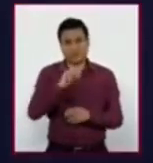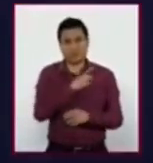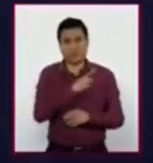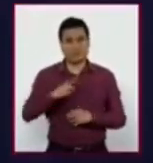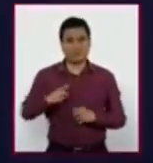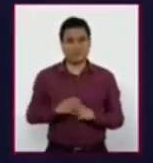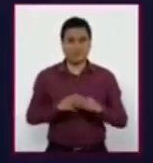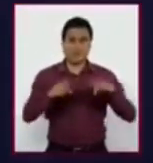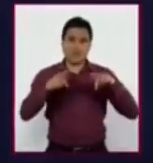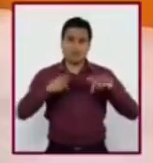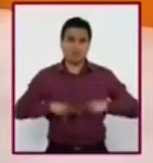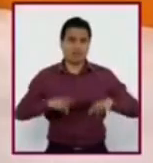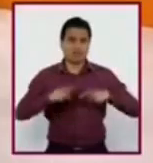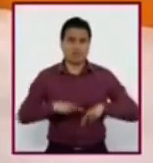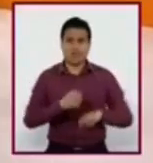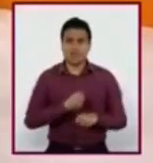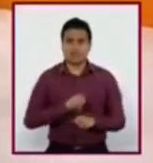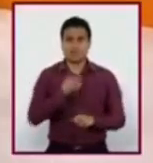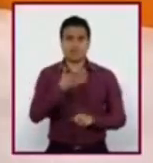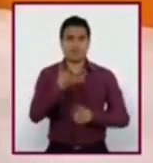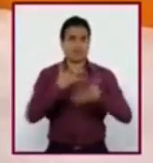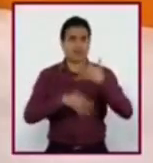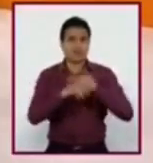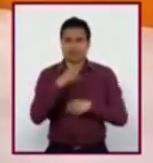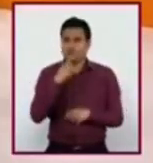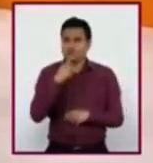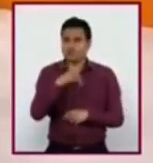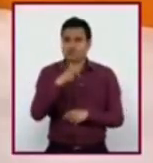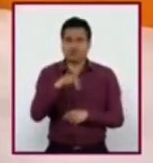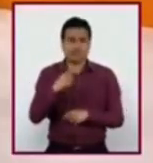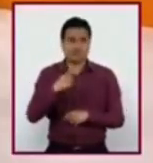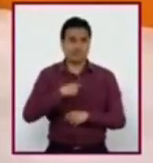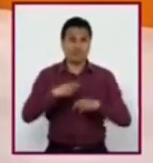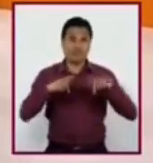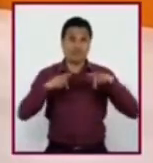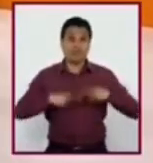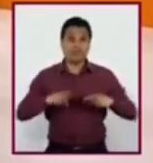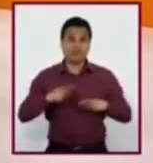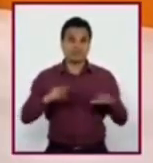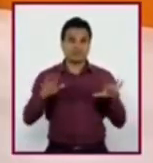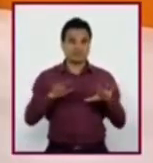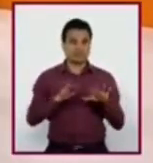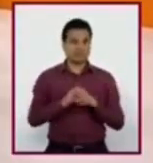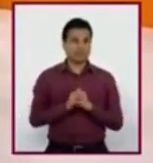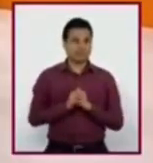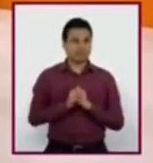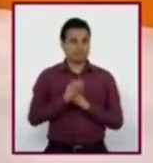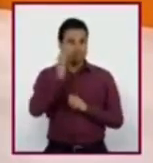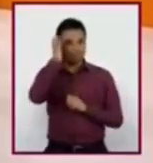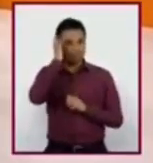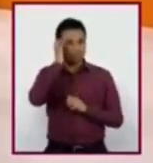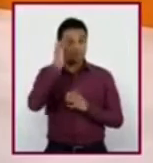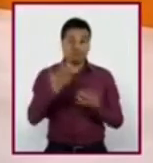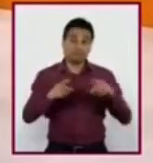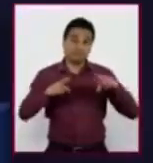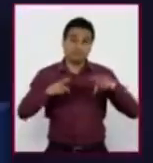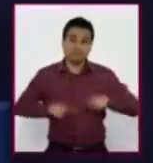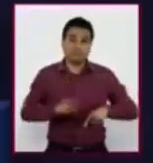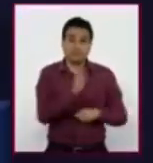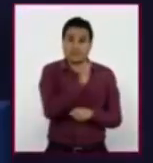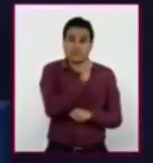manera de expresarse es parte de su identidad. Y aunque a simple vista pareciera que no, en realidad cada uno es diferente.